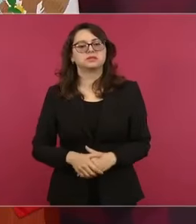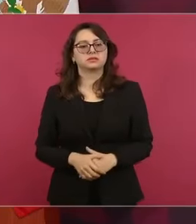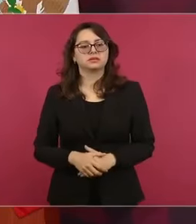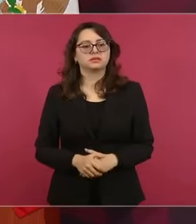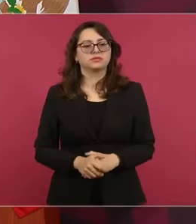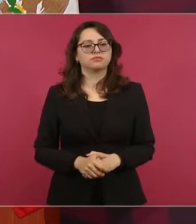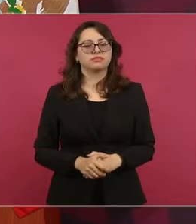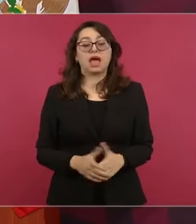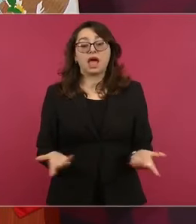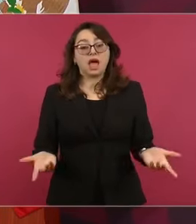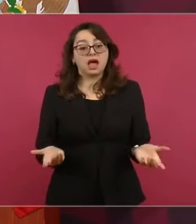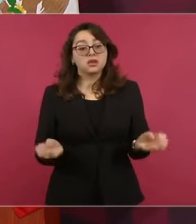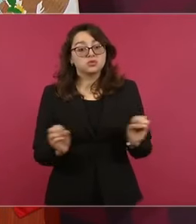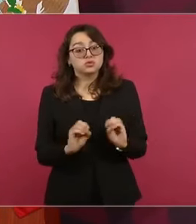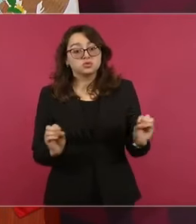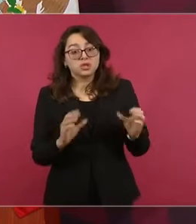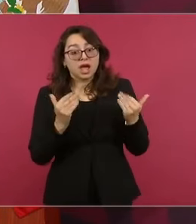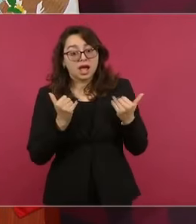No, no está.